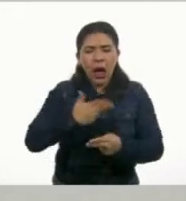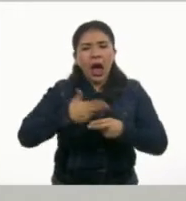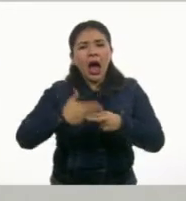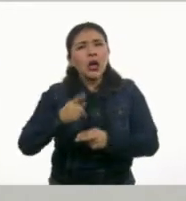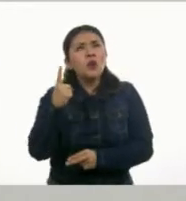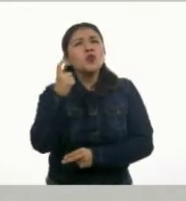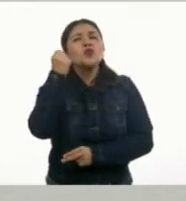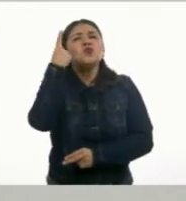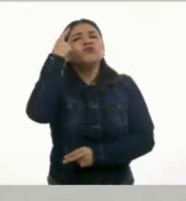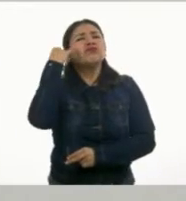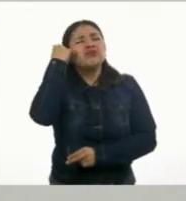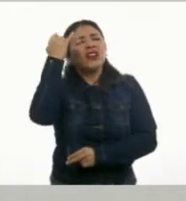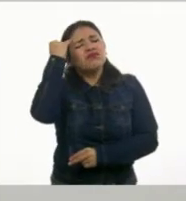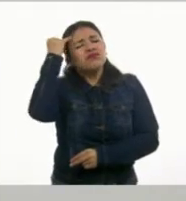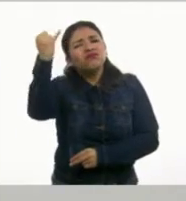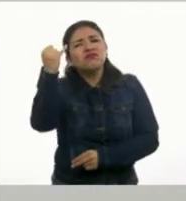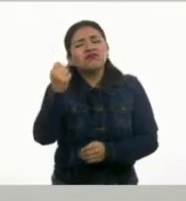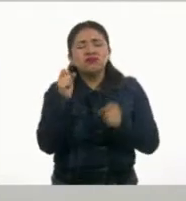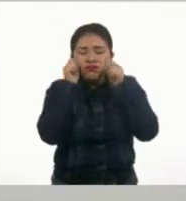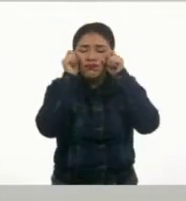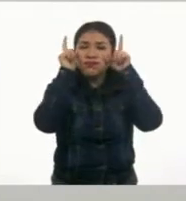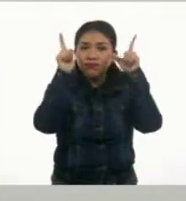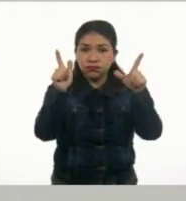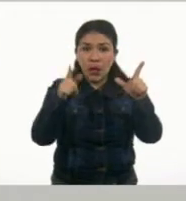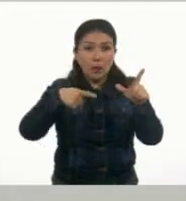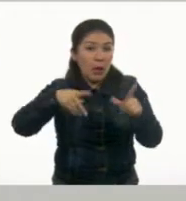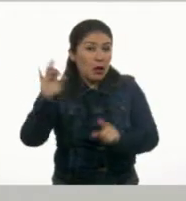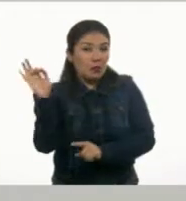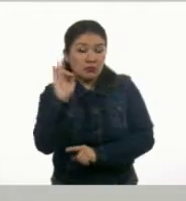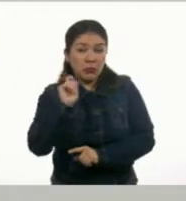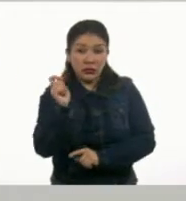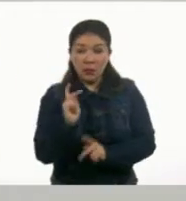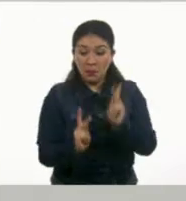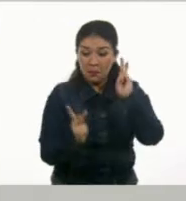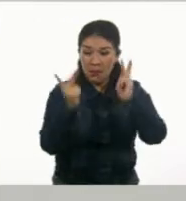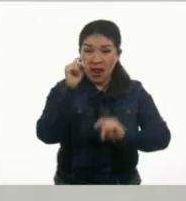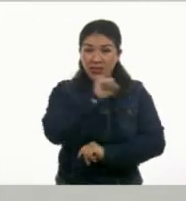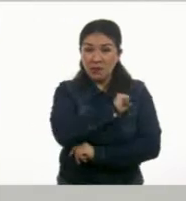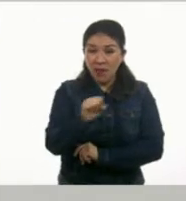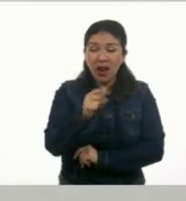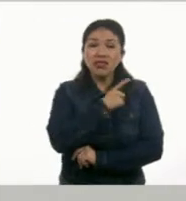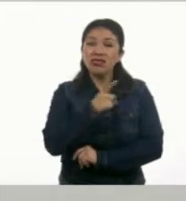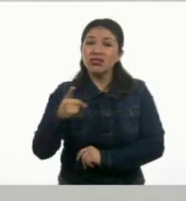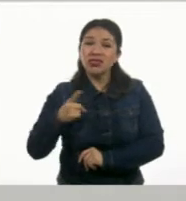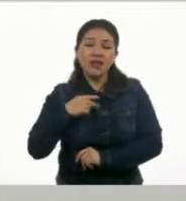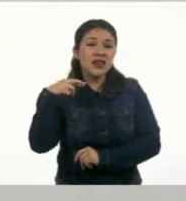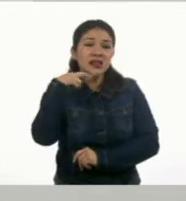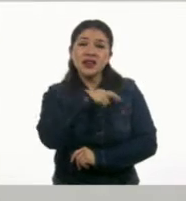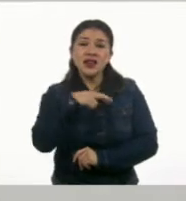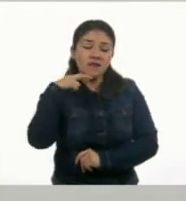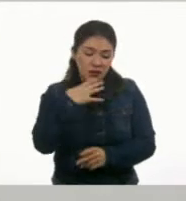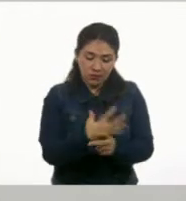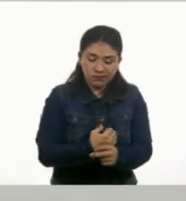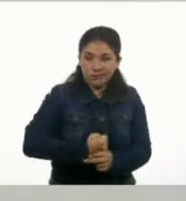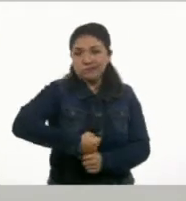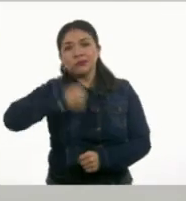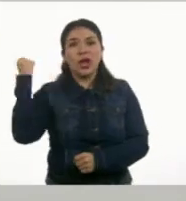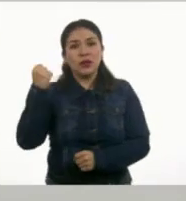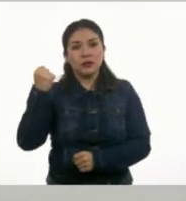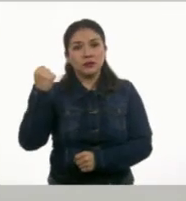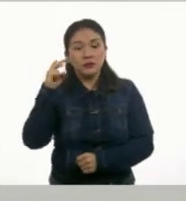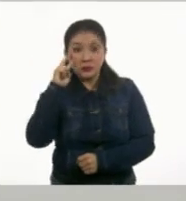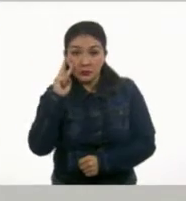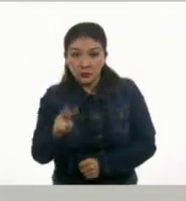una de ellas despertarse. Pero si se trata de una planta mala, hay que arrancarla tan pronto como se le